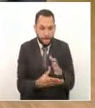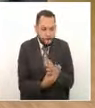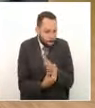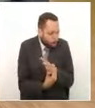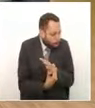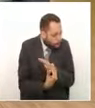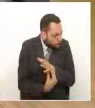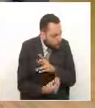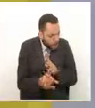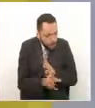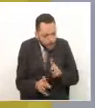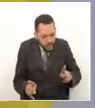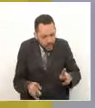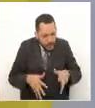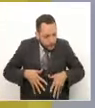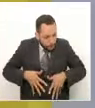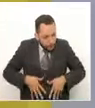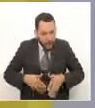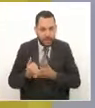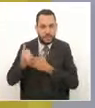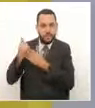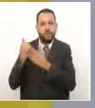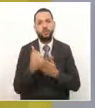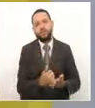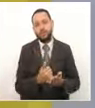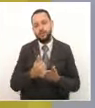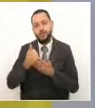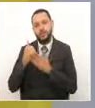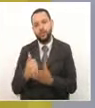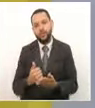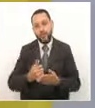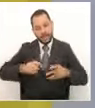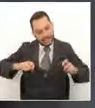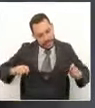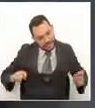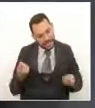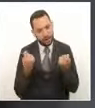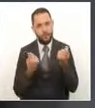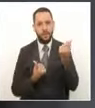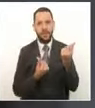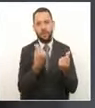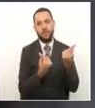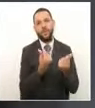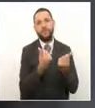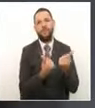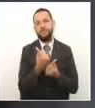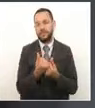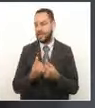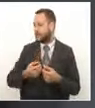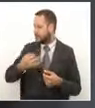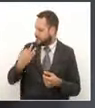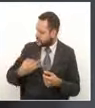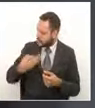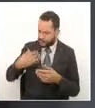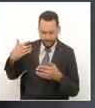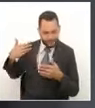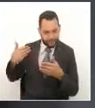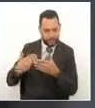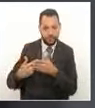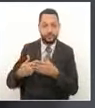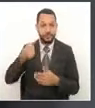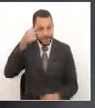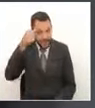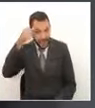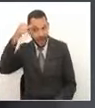redireccionamiento de los recursos enfocados a la recuperación económica. Sí, pero digamos que ese ha sido siempre desde el plan de gobierno, recordemos también